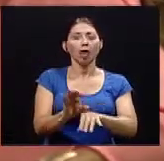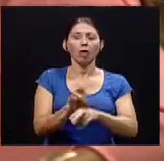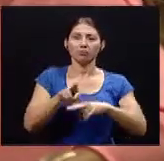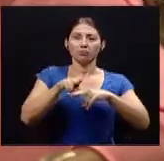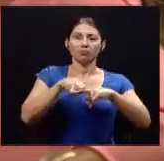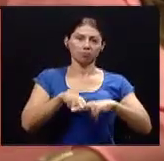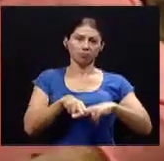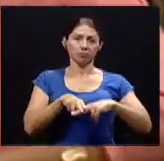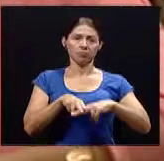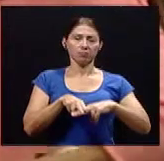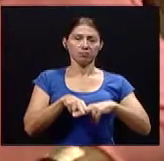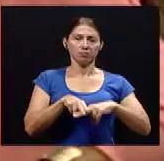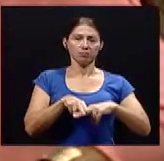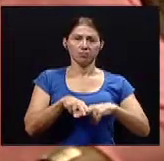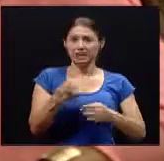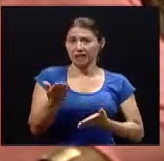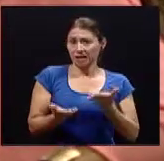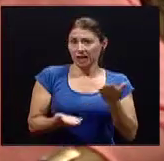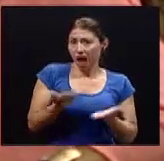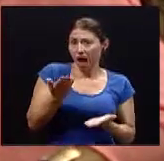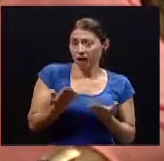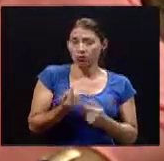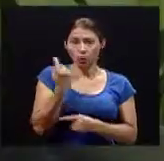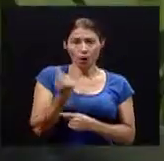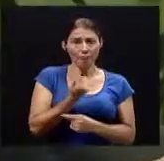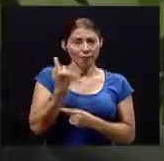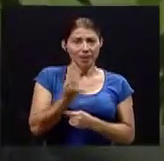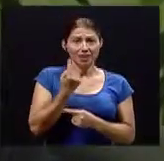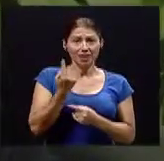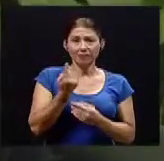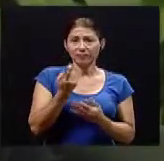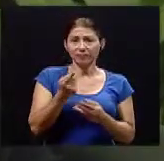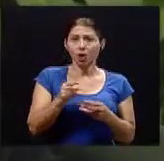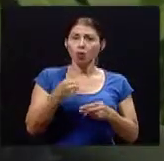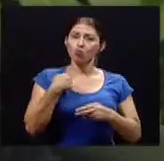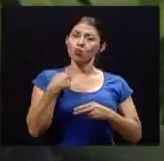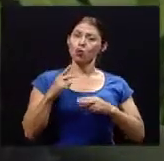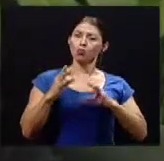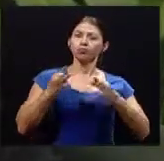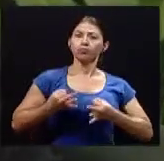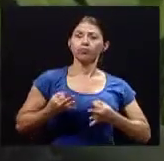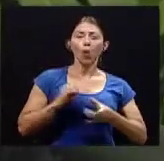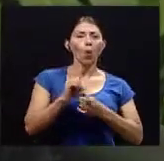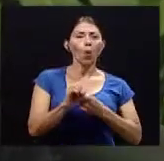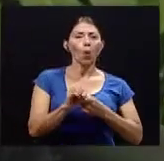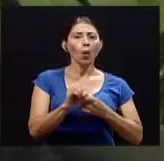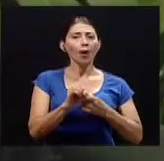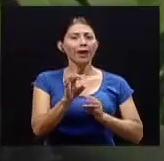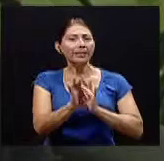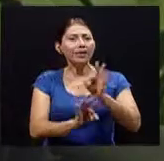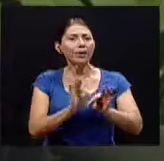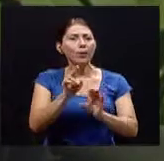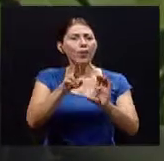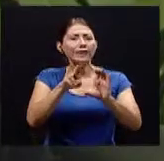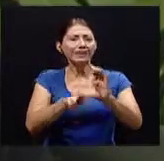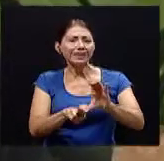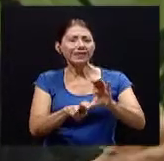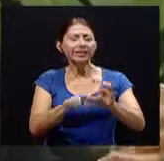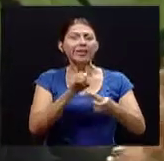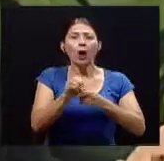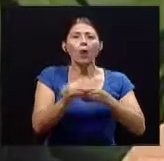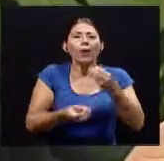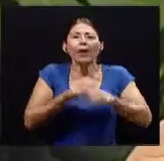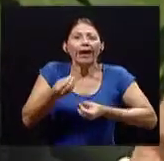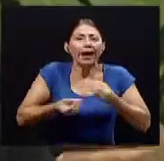que factores intervienen para esa dificultad efectivamente la vida moderna ha cambiado nuestras rutinas antes trabajábamos en el campo y el